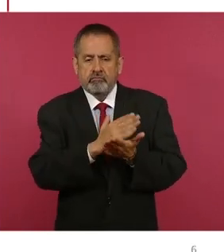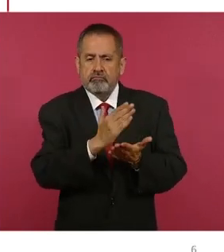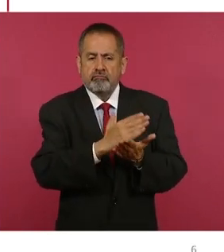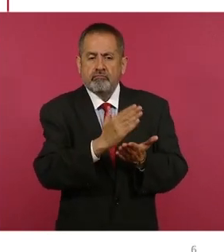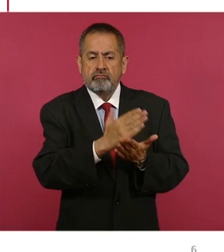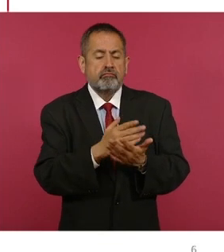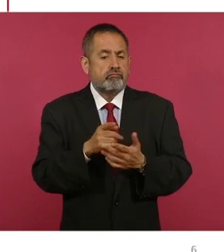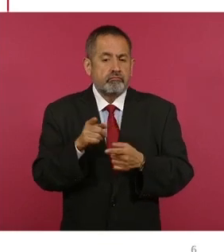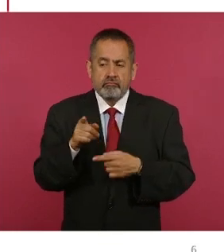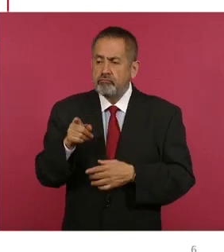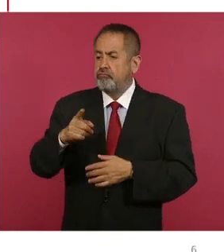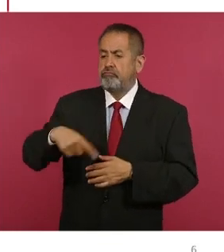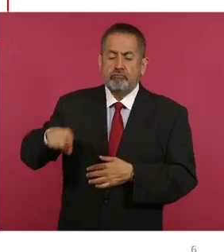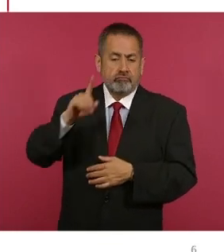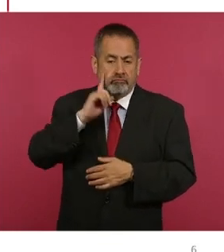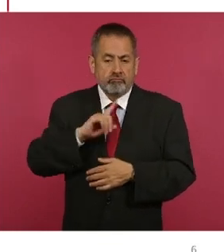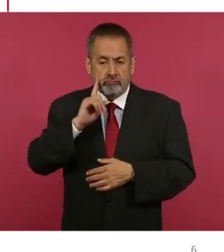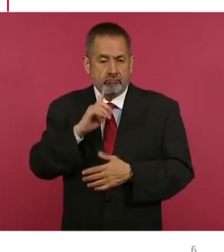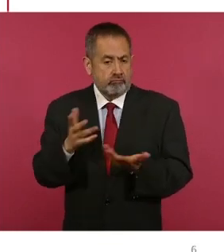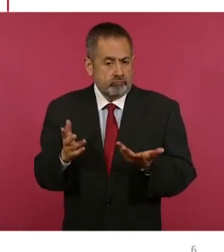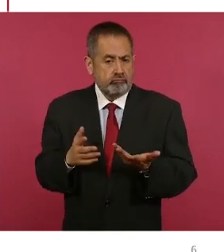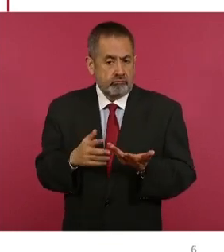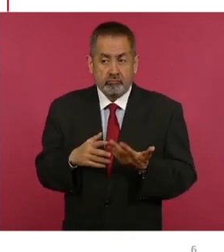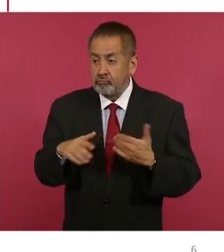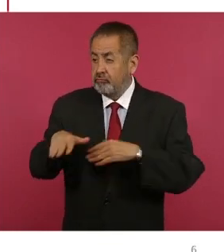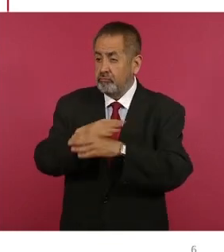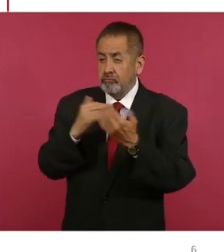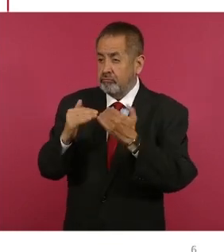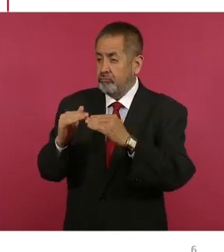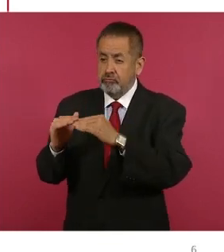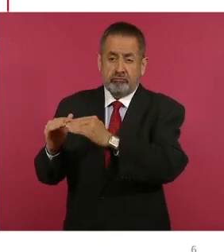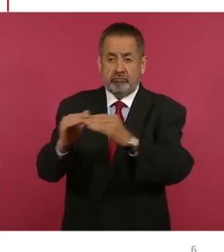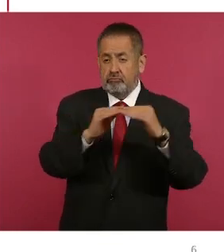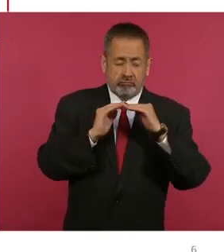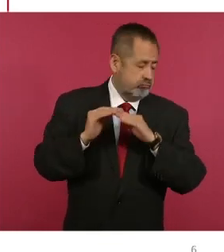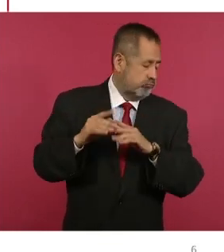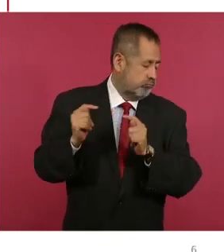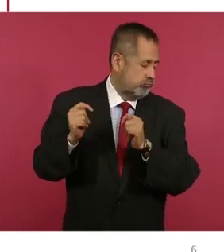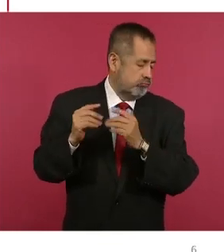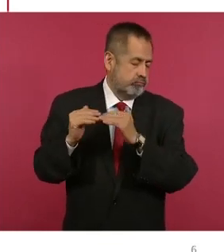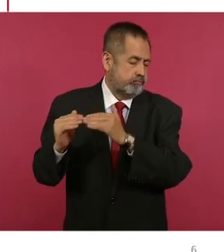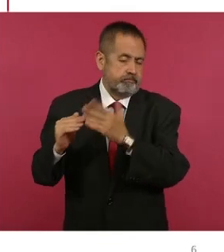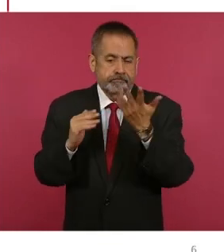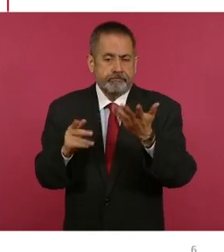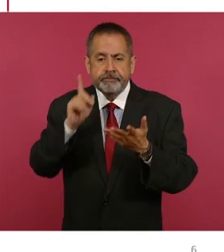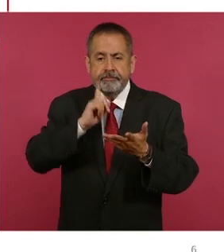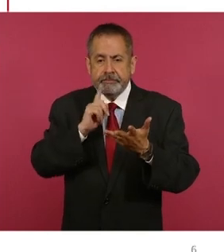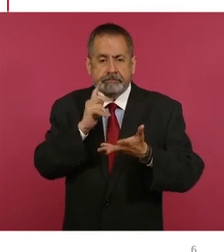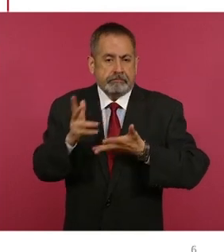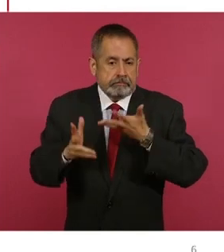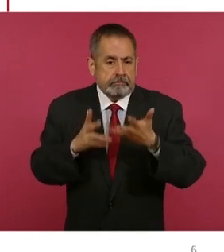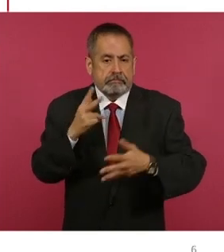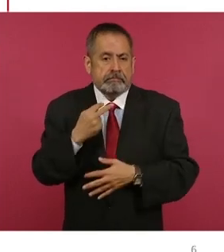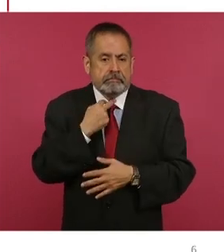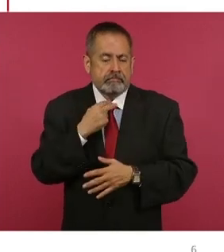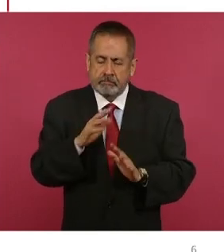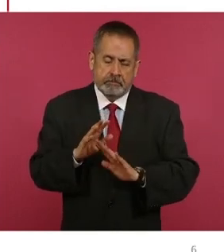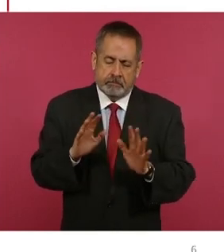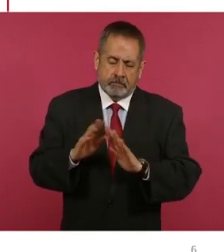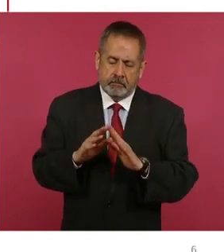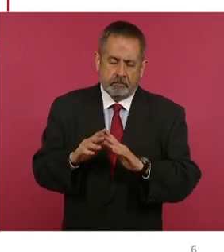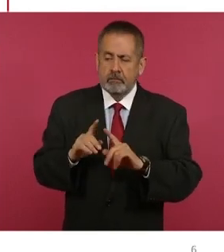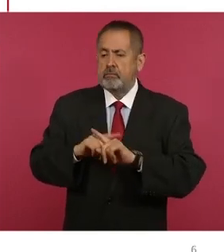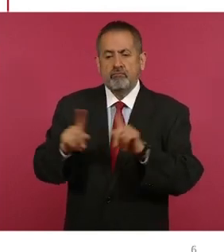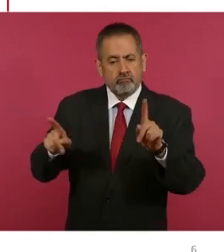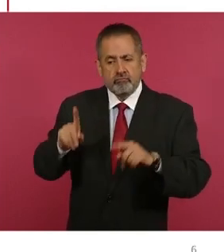a las mujeres un giro. Si tratas a los trabajadores por igual, con una regla ciega, difícilmente las mujeres podían alcanzar un crédito que fuera